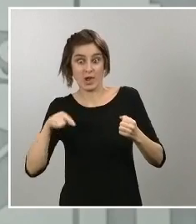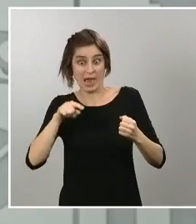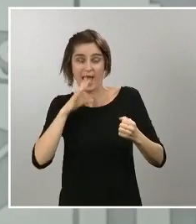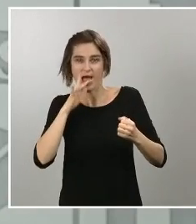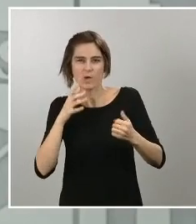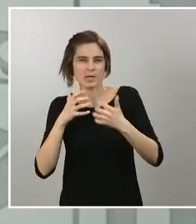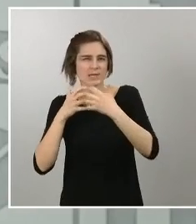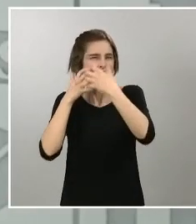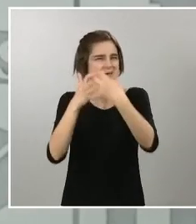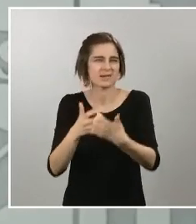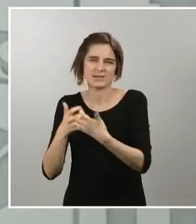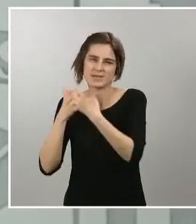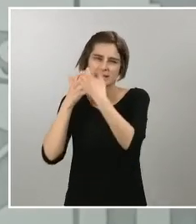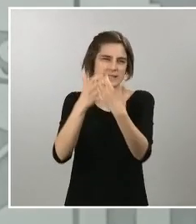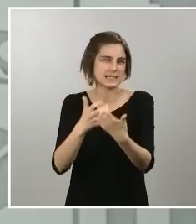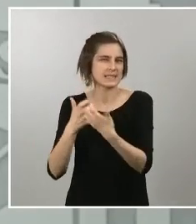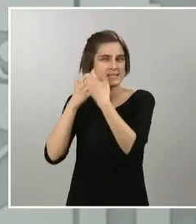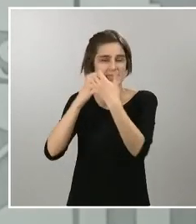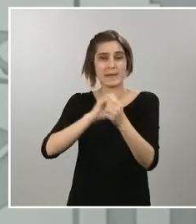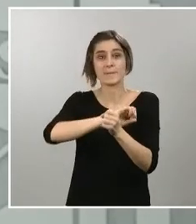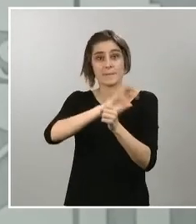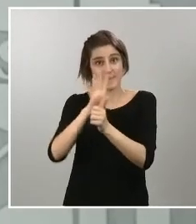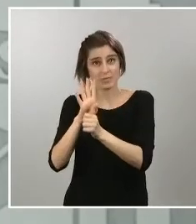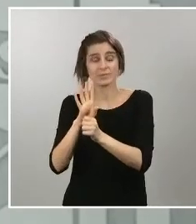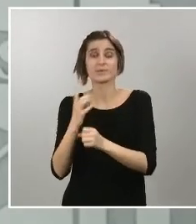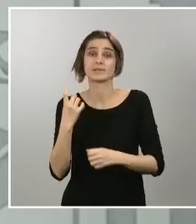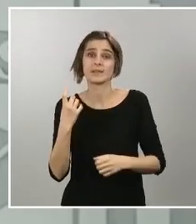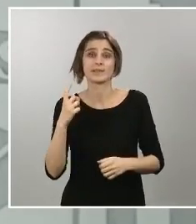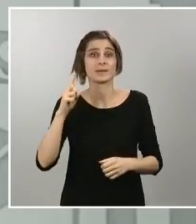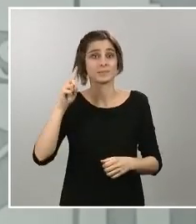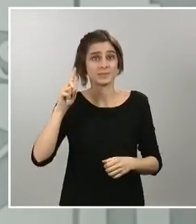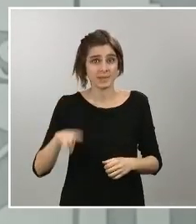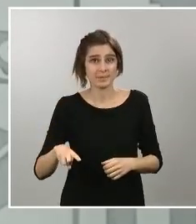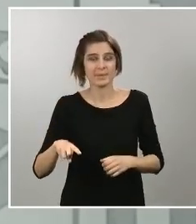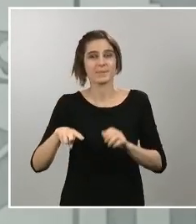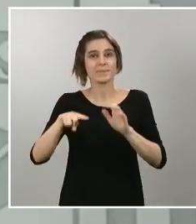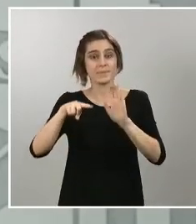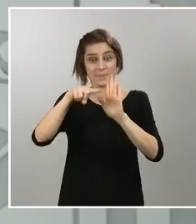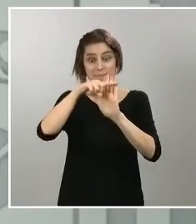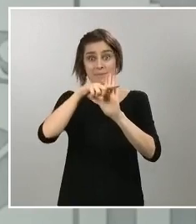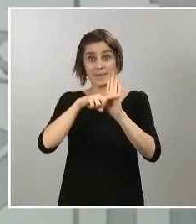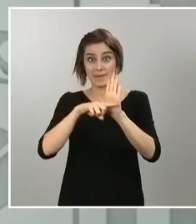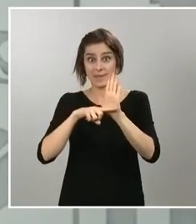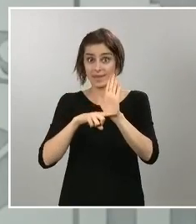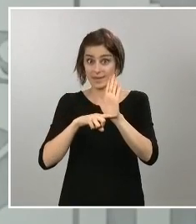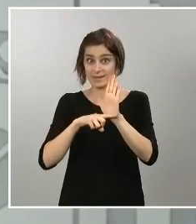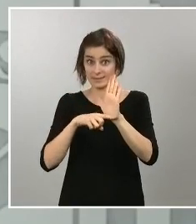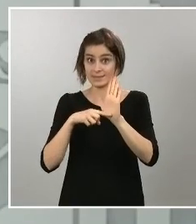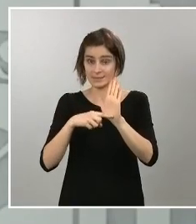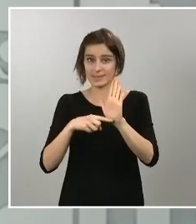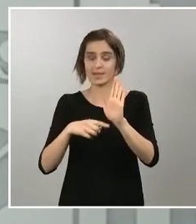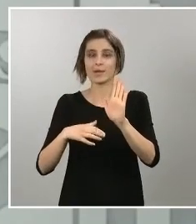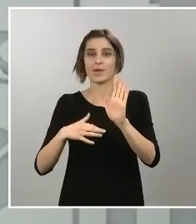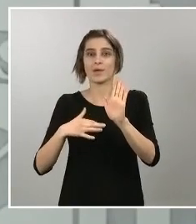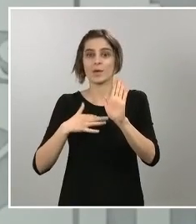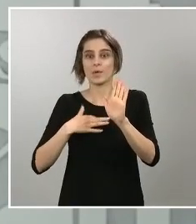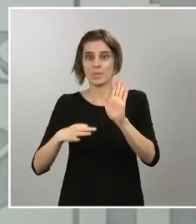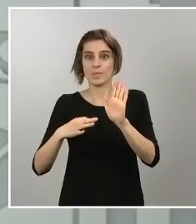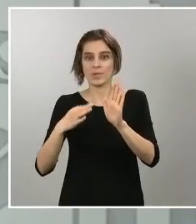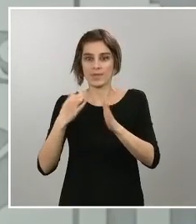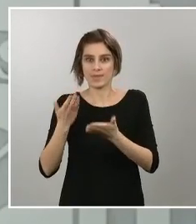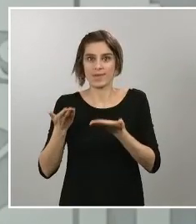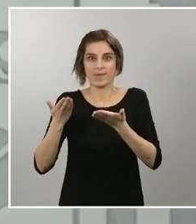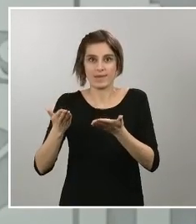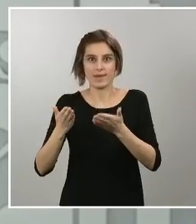este virus y necesitamos también medidas que permitan acompañar a nuestros modelos productivos para que la economía